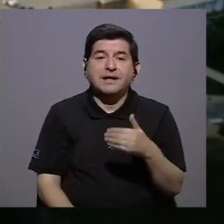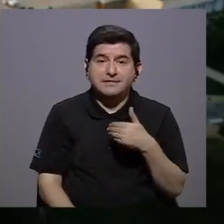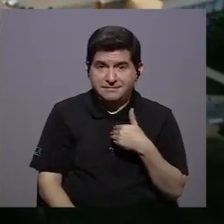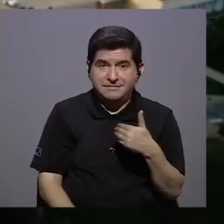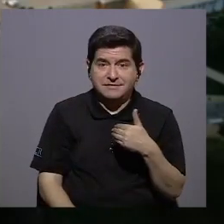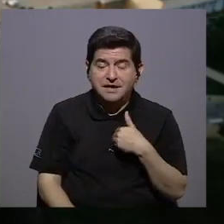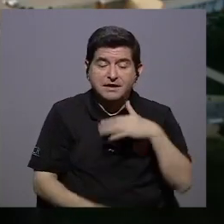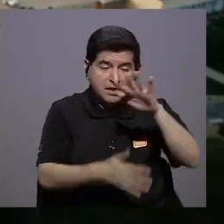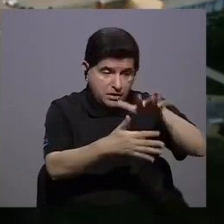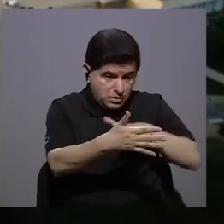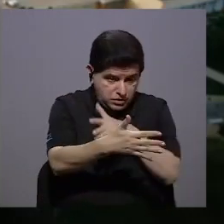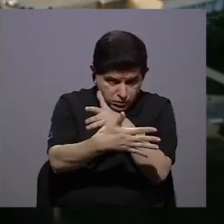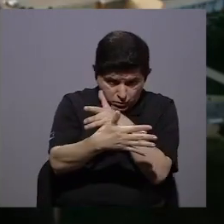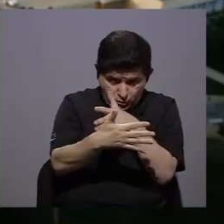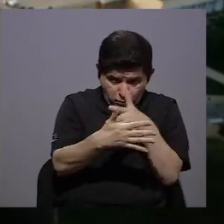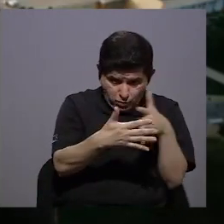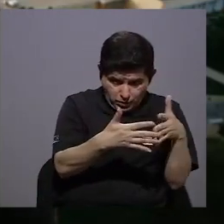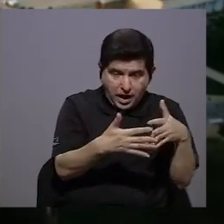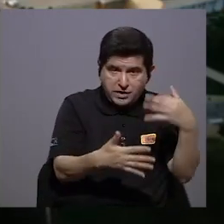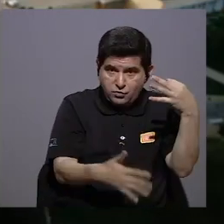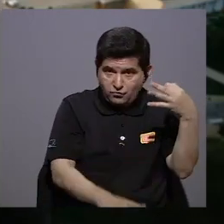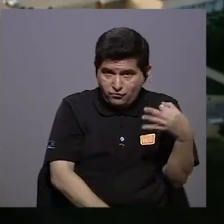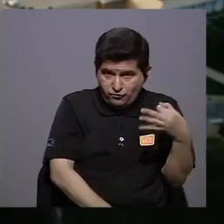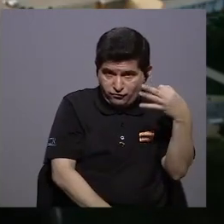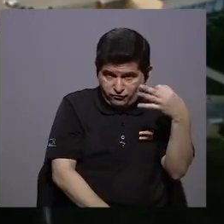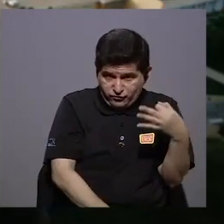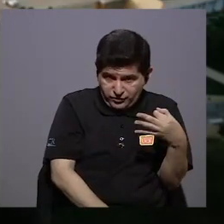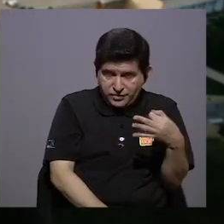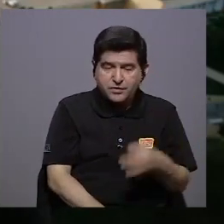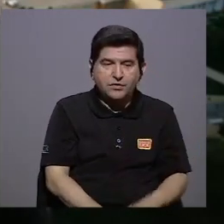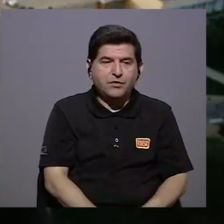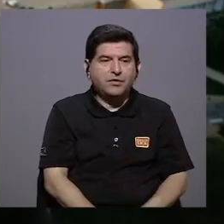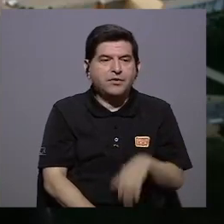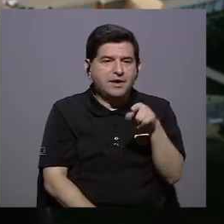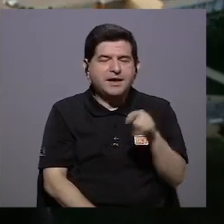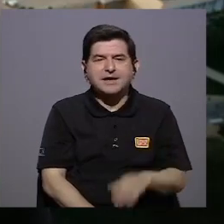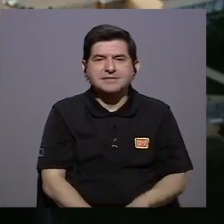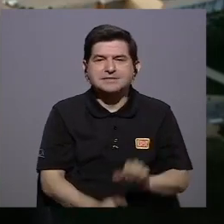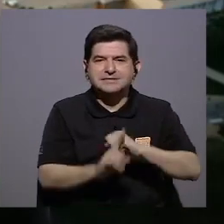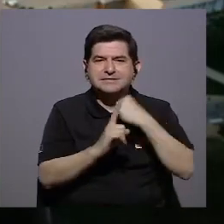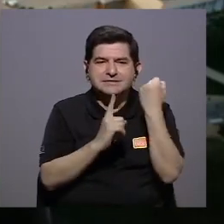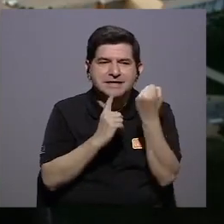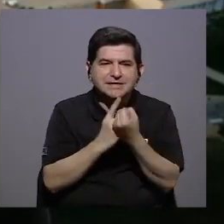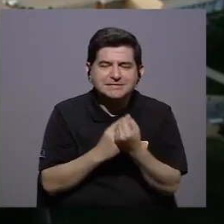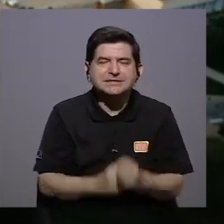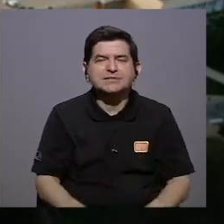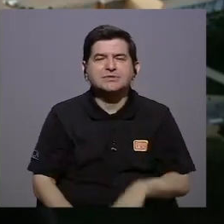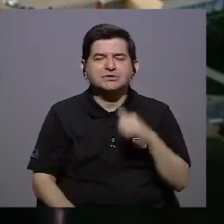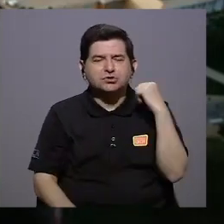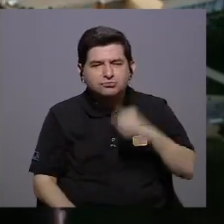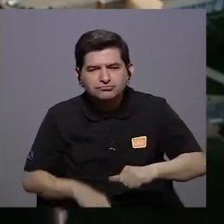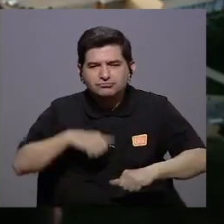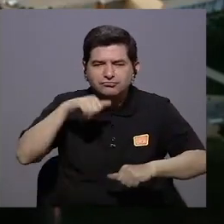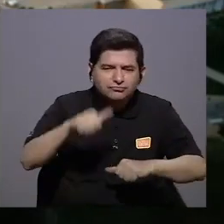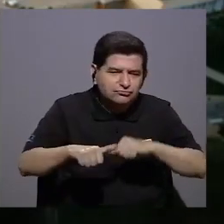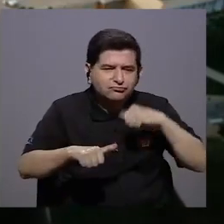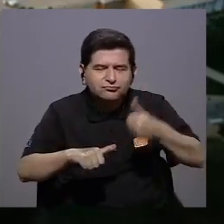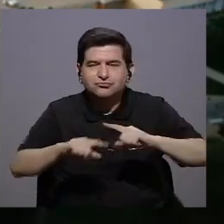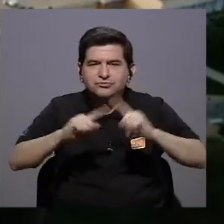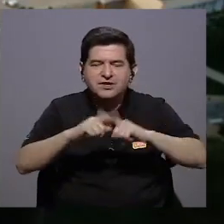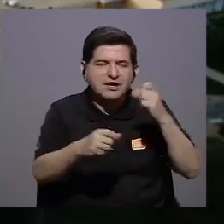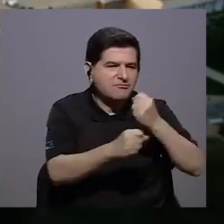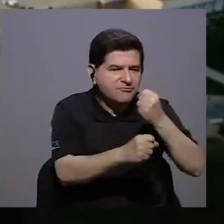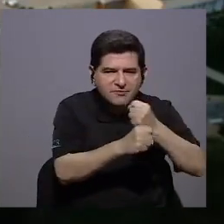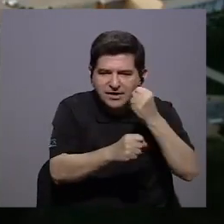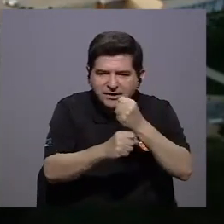tener unos horarios fijos mantener ese punto de tensión para que se tengan que esforzar con las distintas